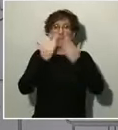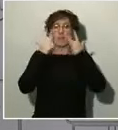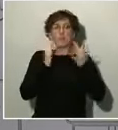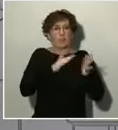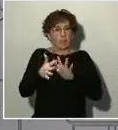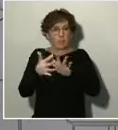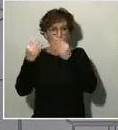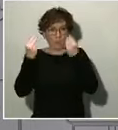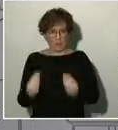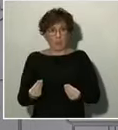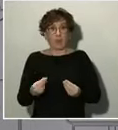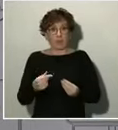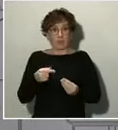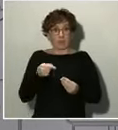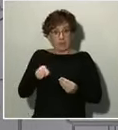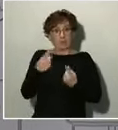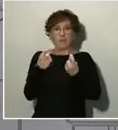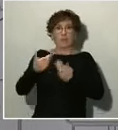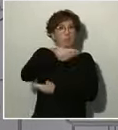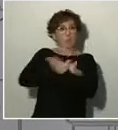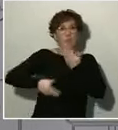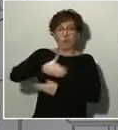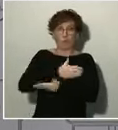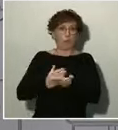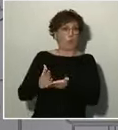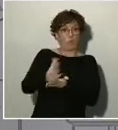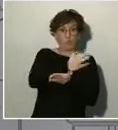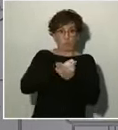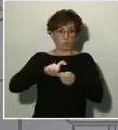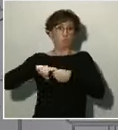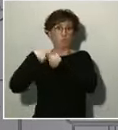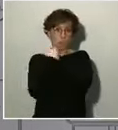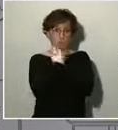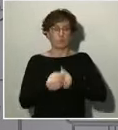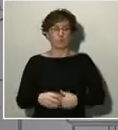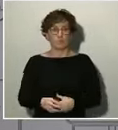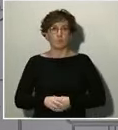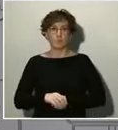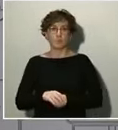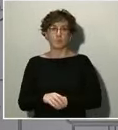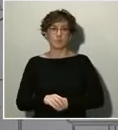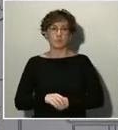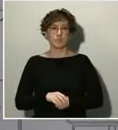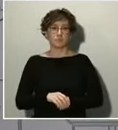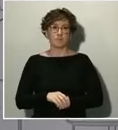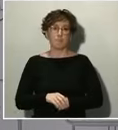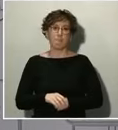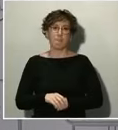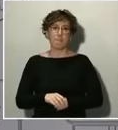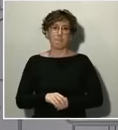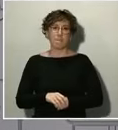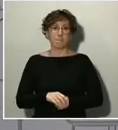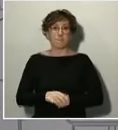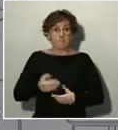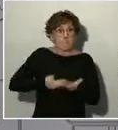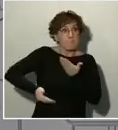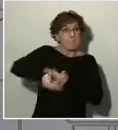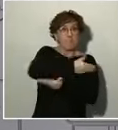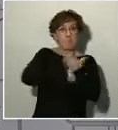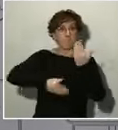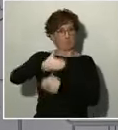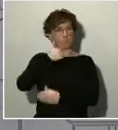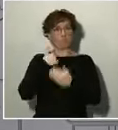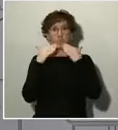colaboración de todos los actores económicos. Agradezco su cooperación, la cooperación de las comunidades